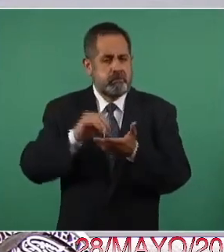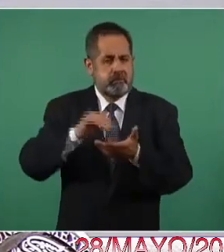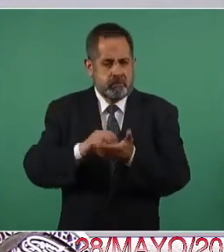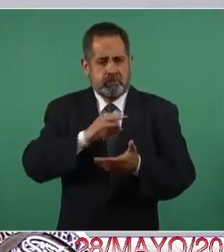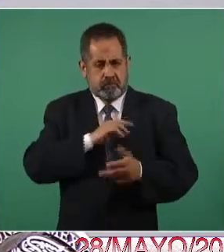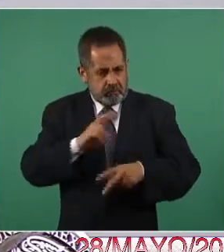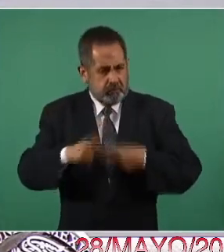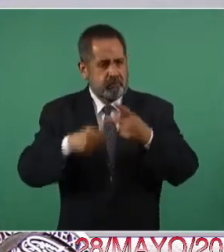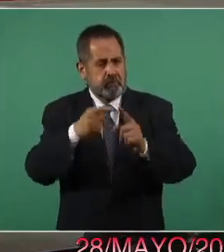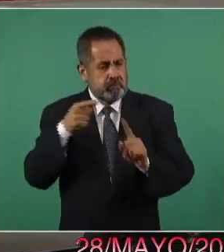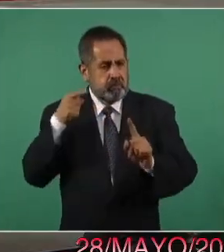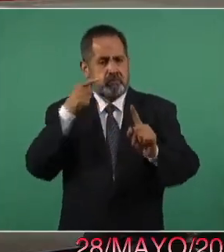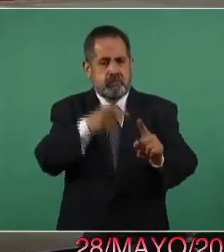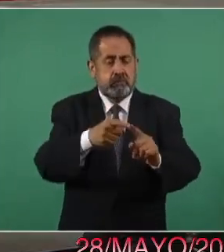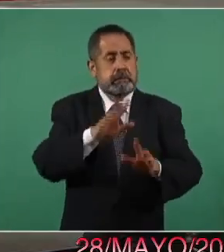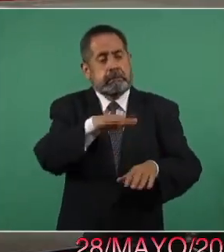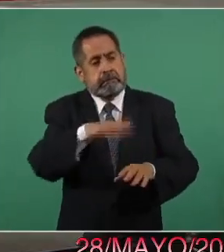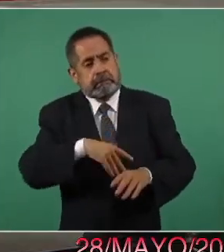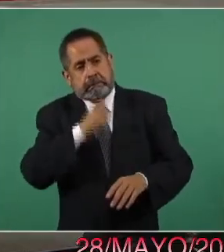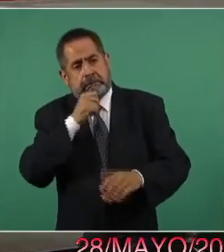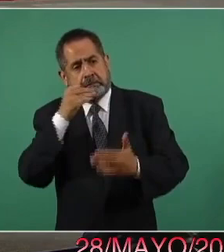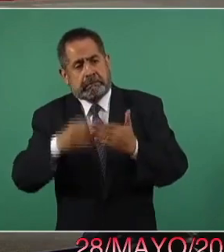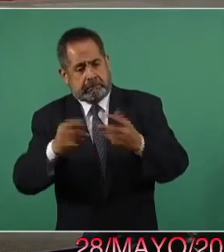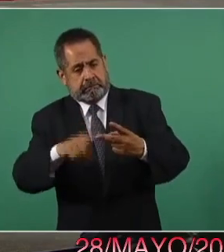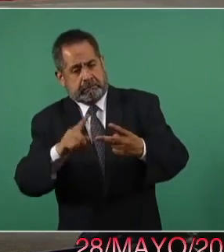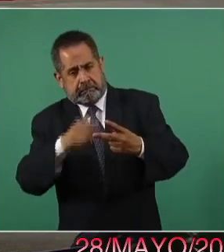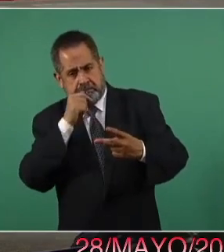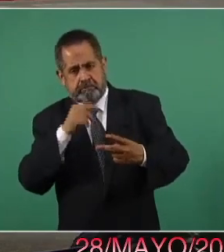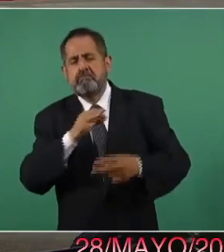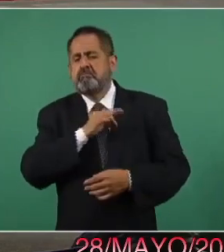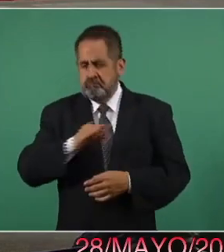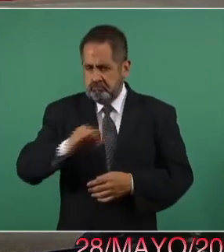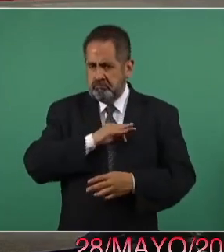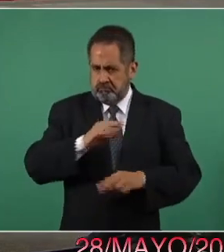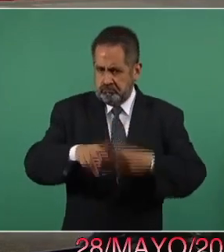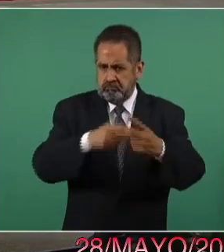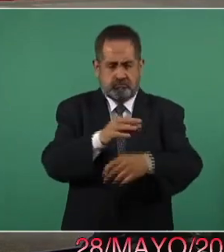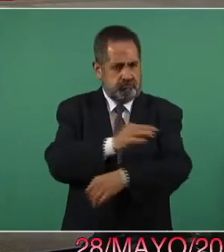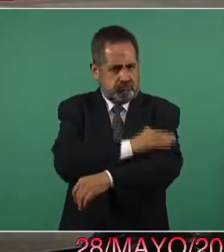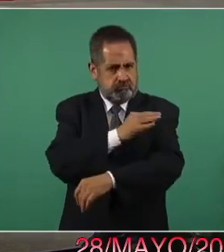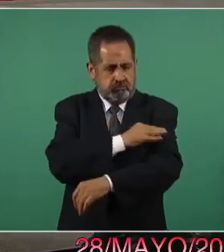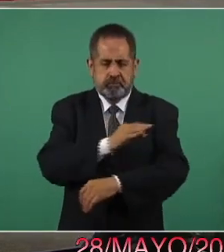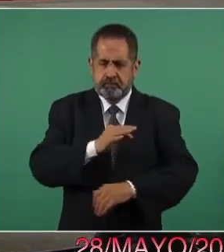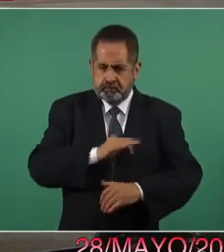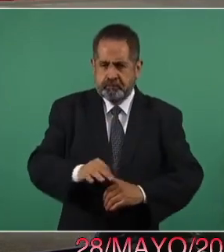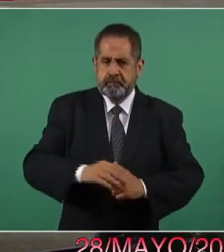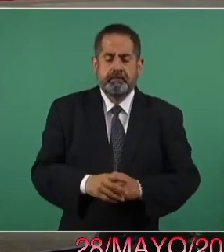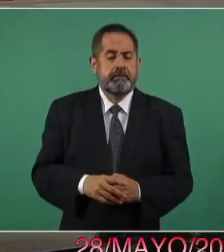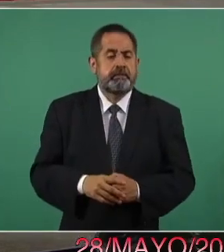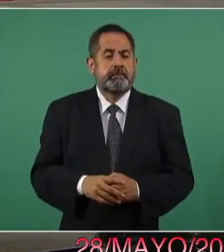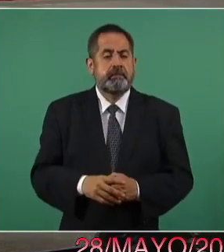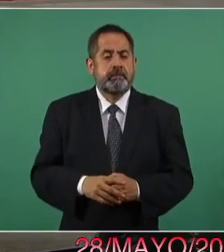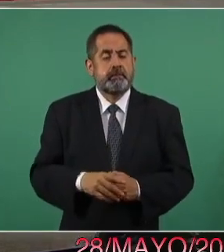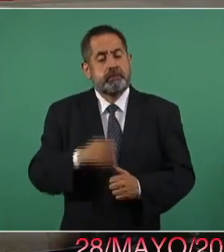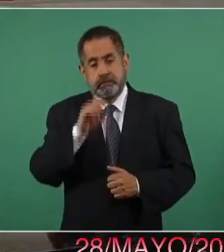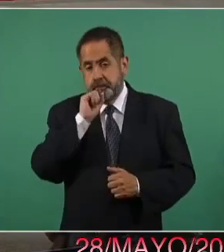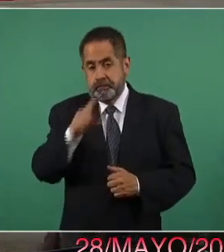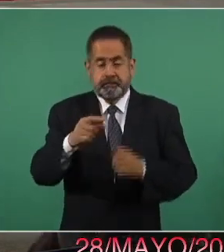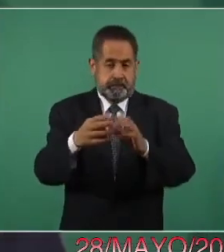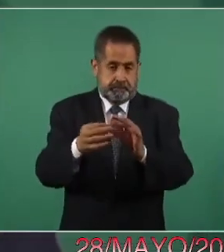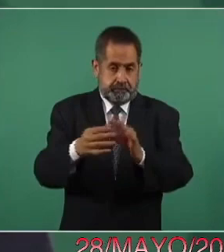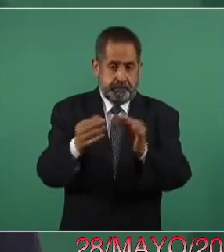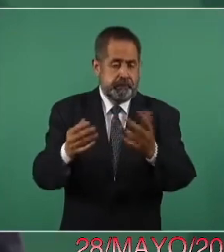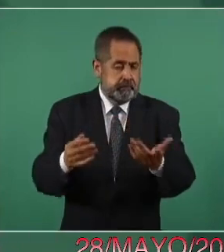a los centros de vacunación para vacunarse. Una parte importante es que también en este refuerzo y en esta década,